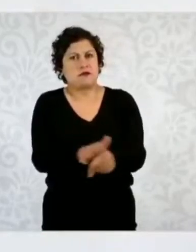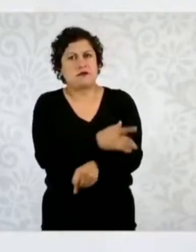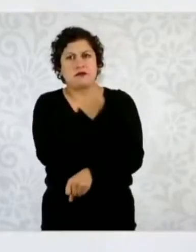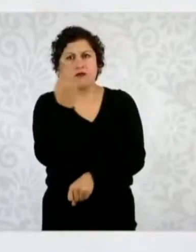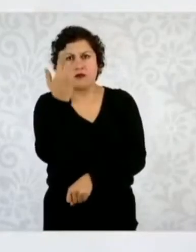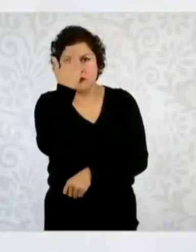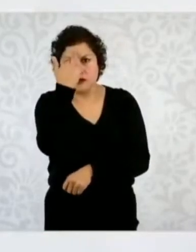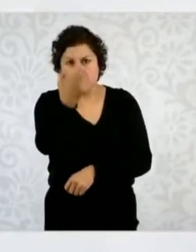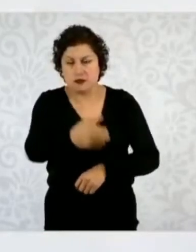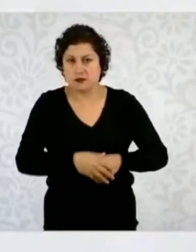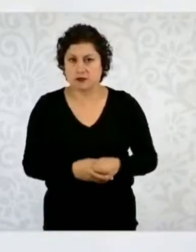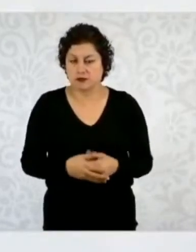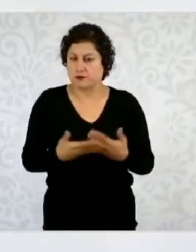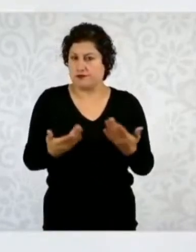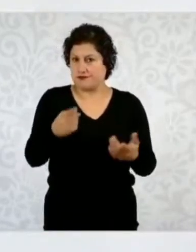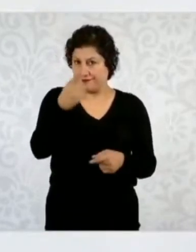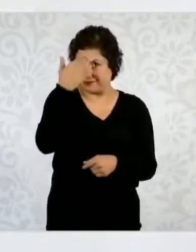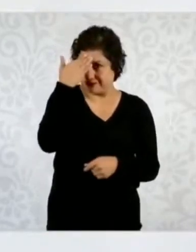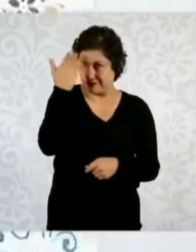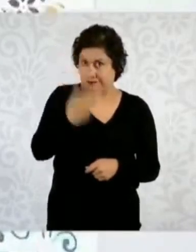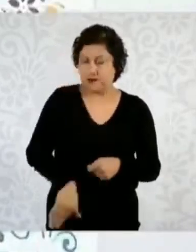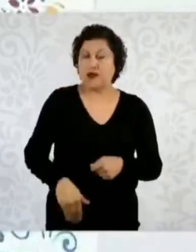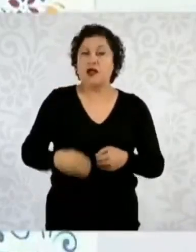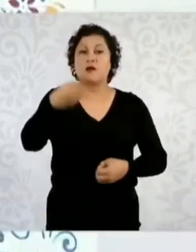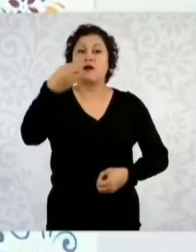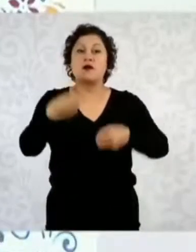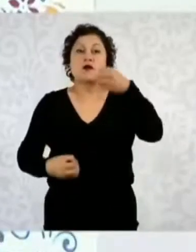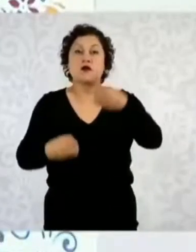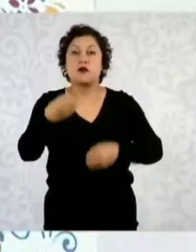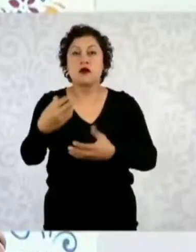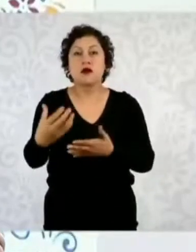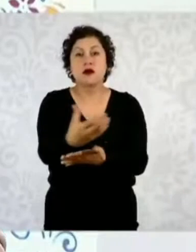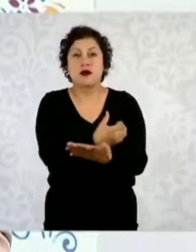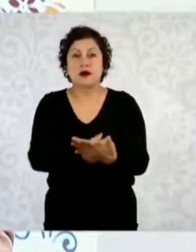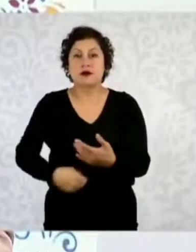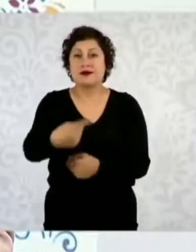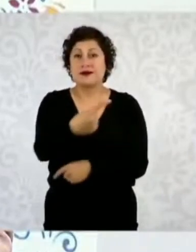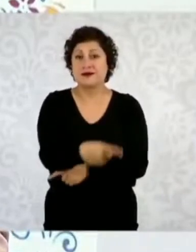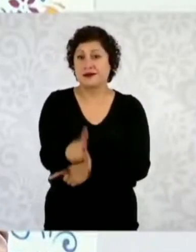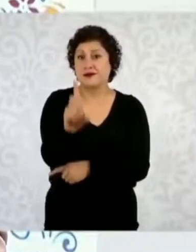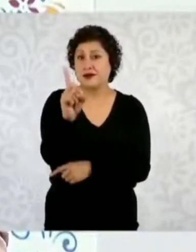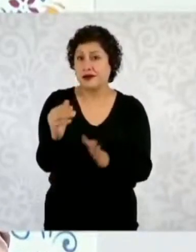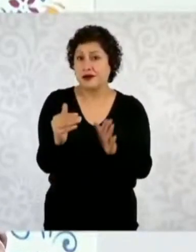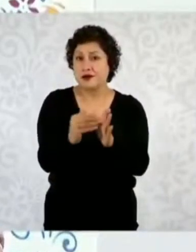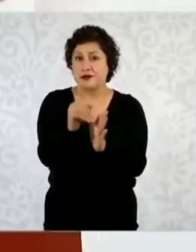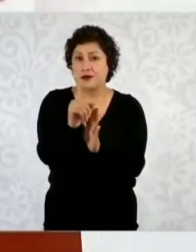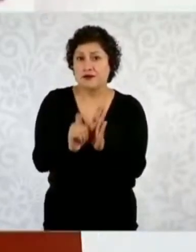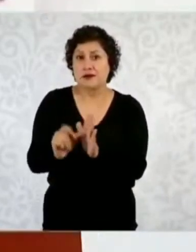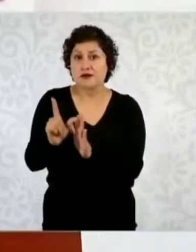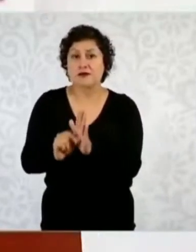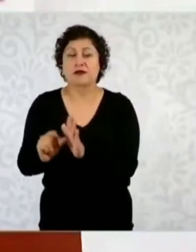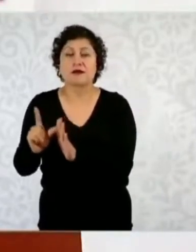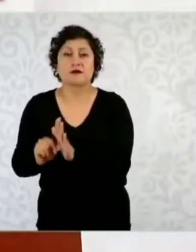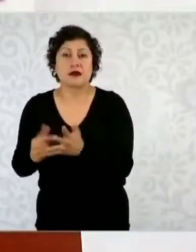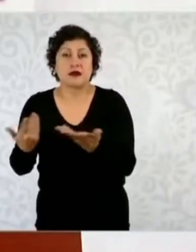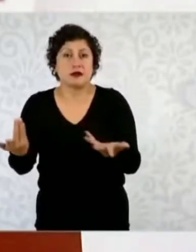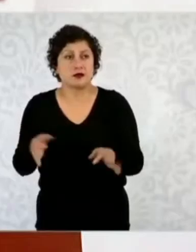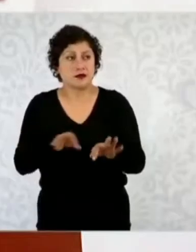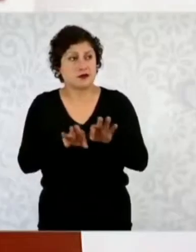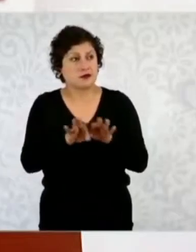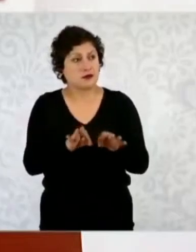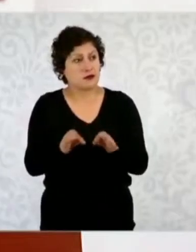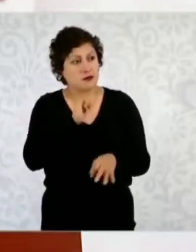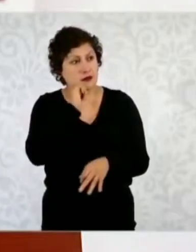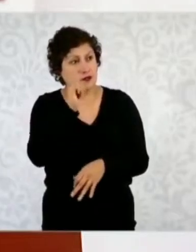O los jueces ganan, muchos dicen, mil pesos mensuales, siguen cobrando sus